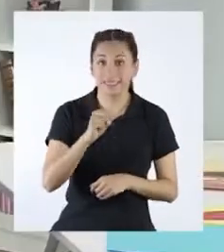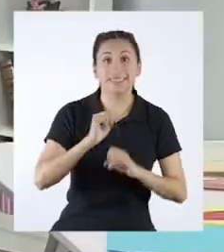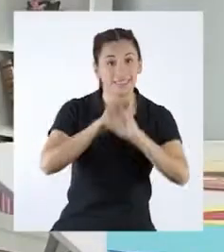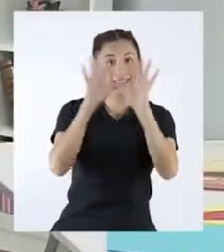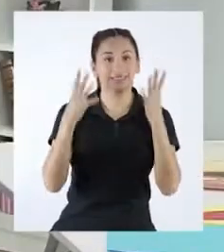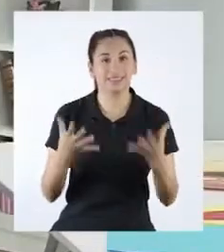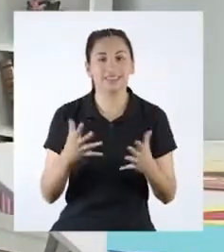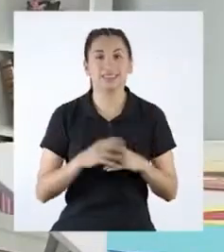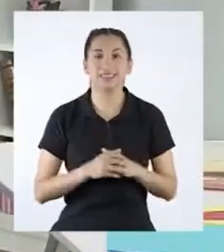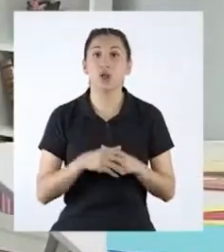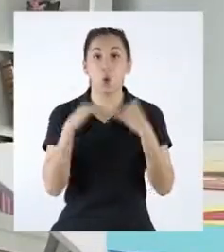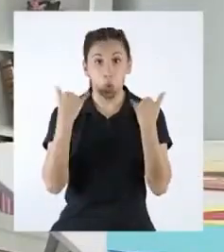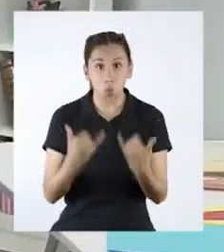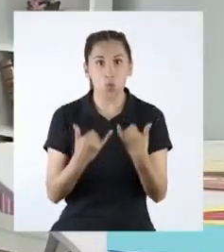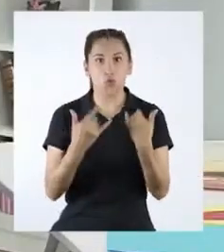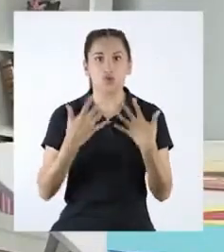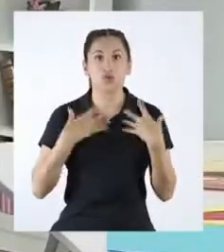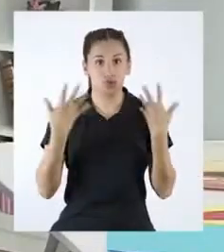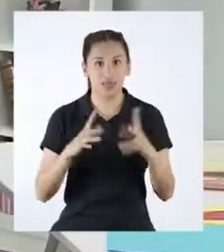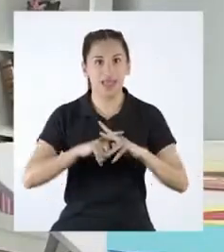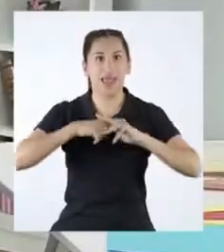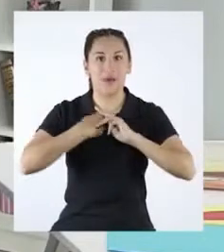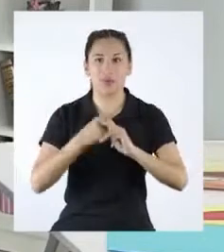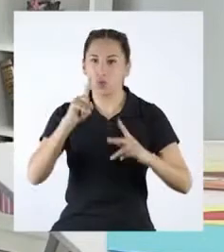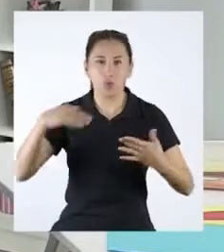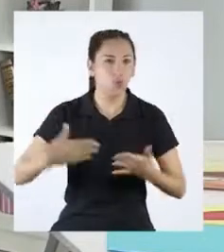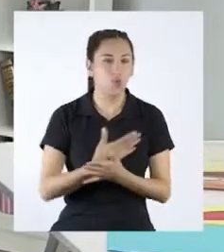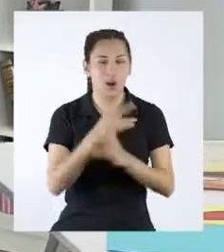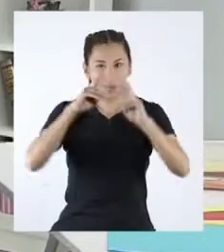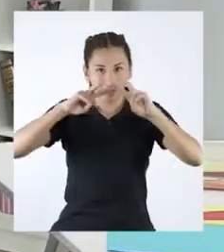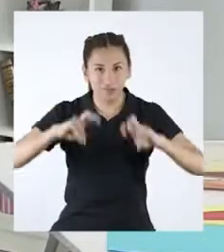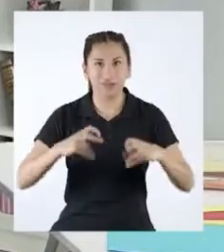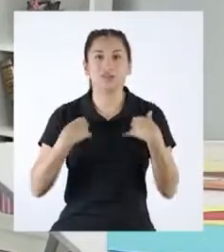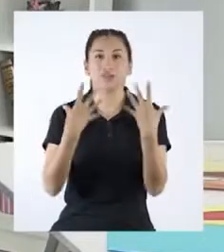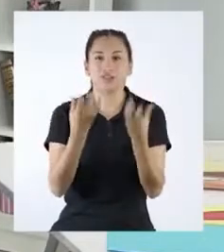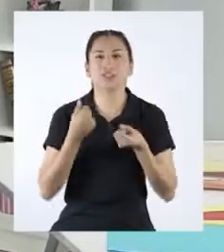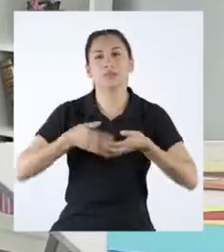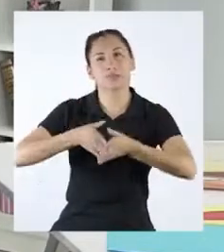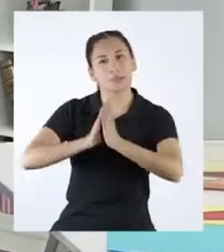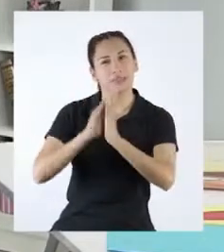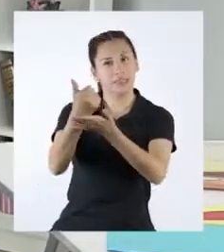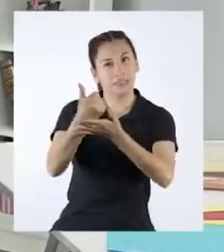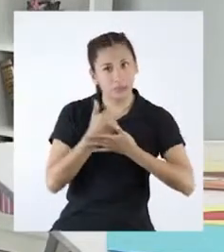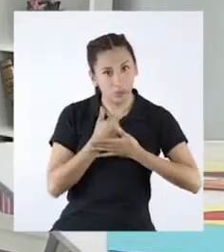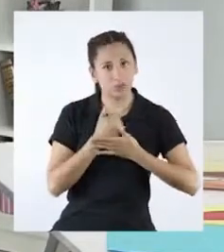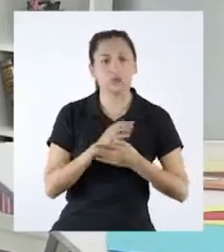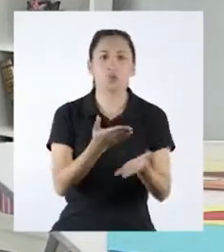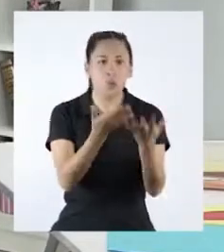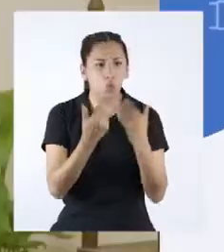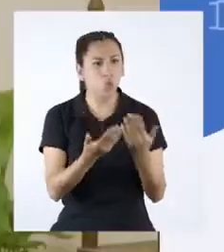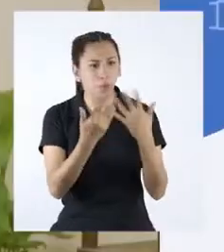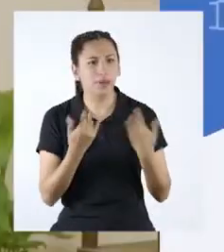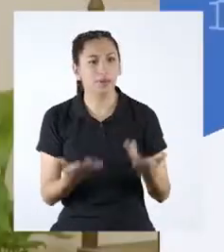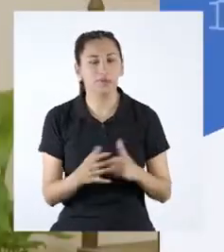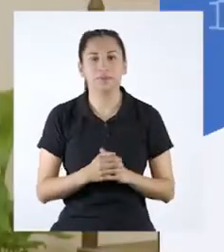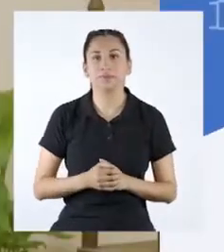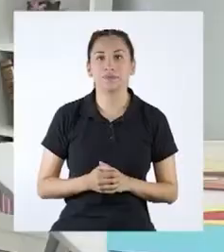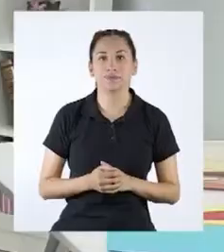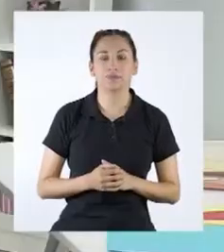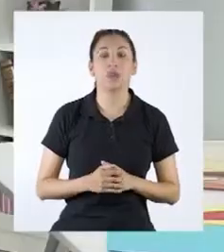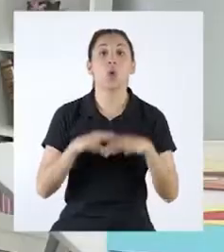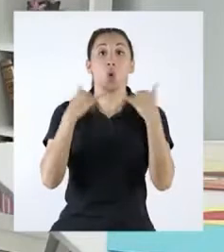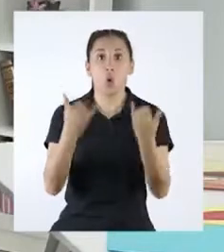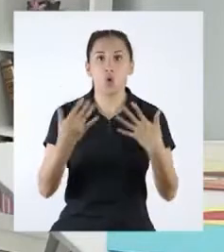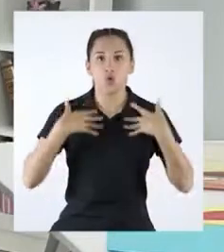Por supuesto que sí. De hecho, hoy he iniciado una investigación en la que me gustaría pedirle ayuda. Cuéntame.